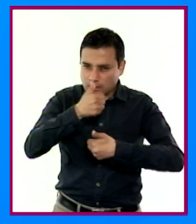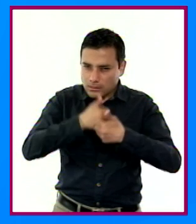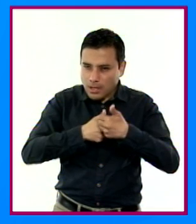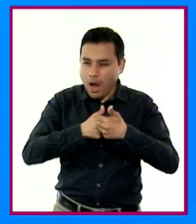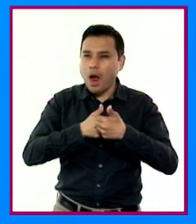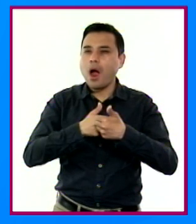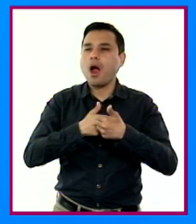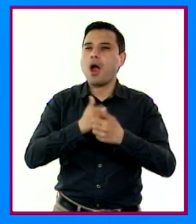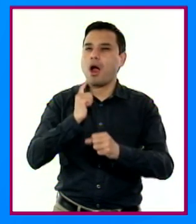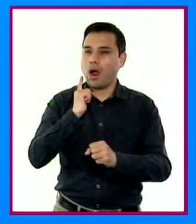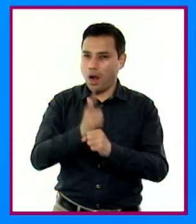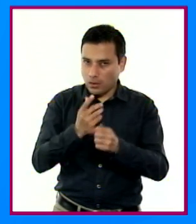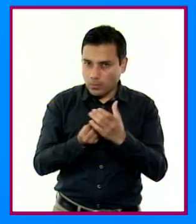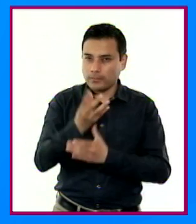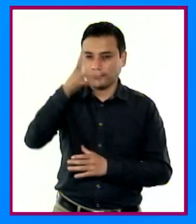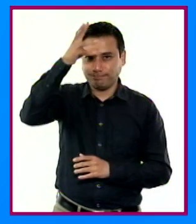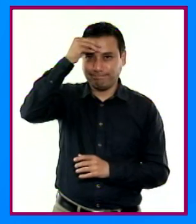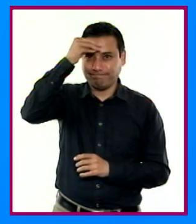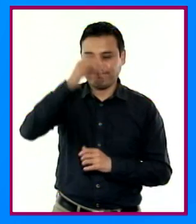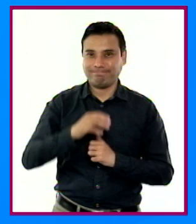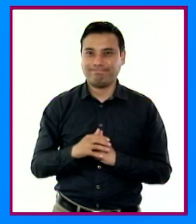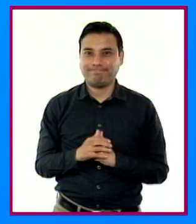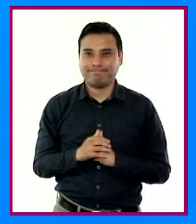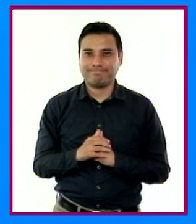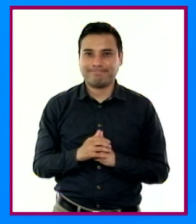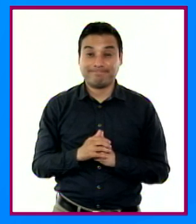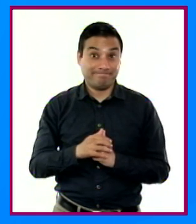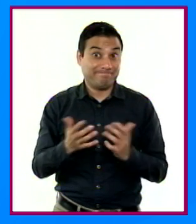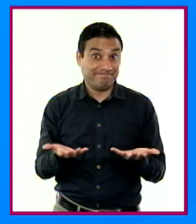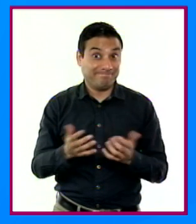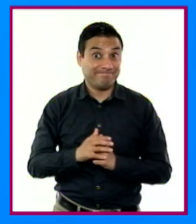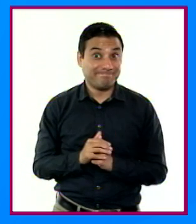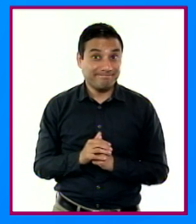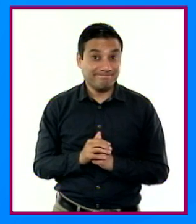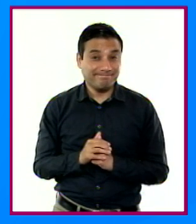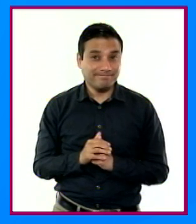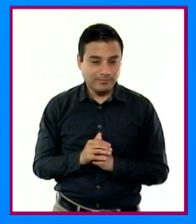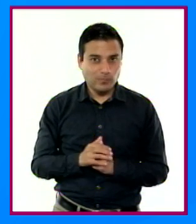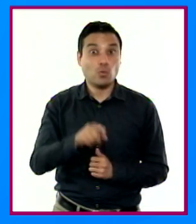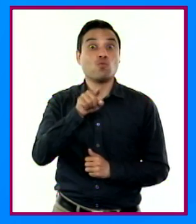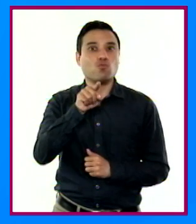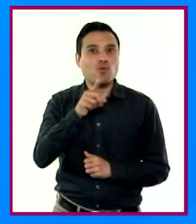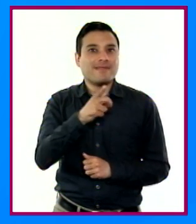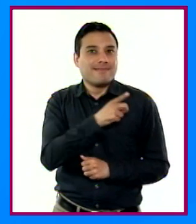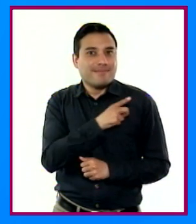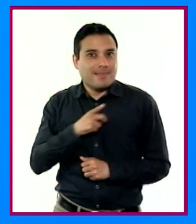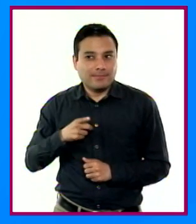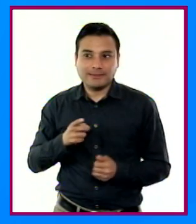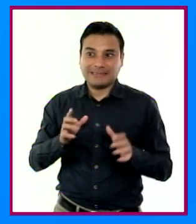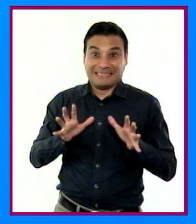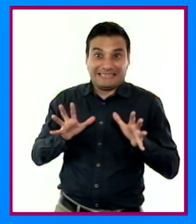descubrimientos y hallazgos. En suma, se debe favorecer habilidades y actitudes